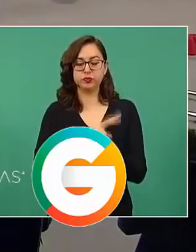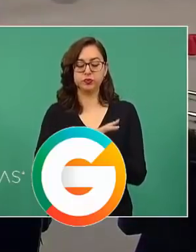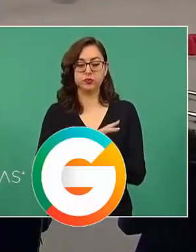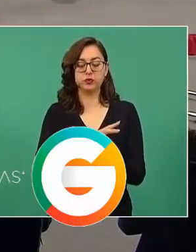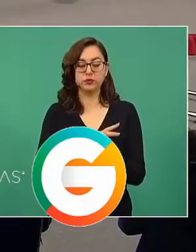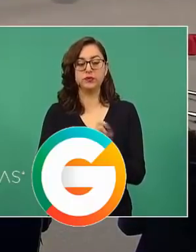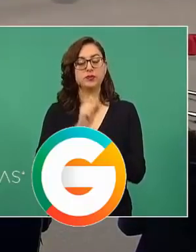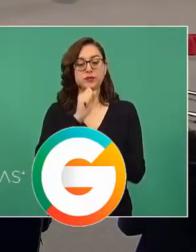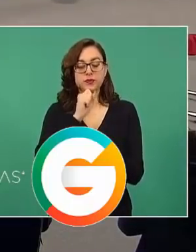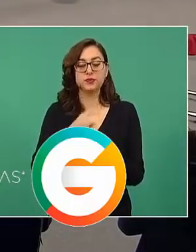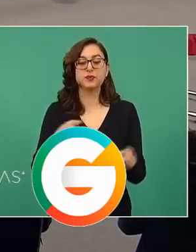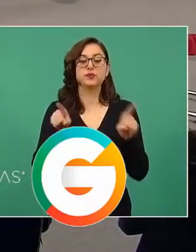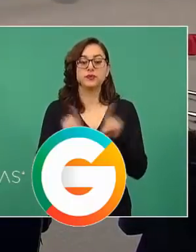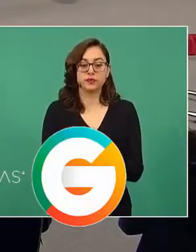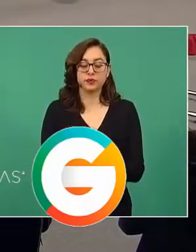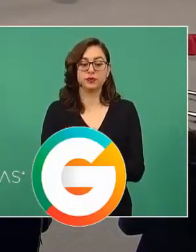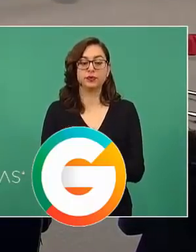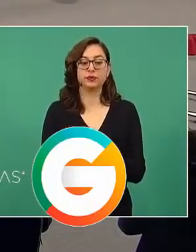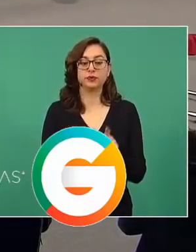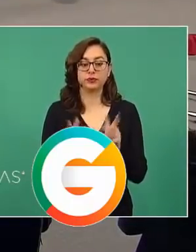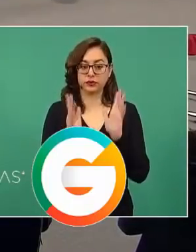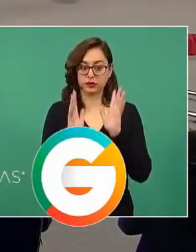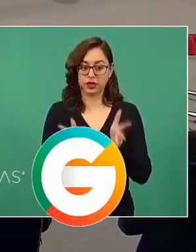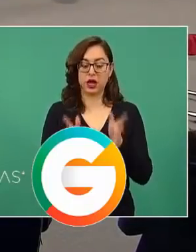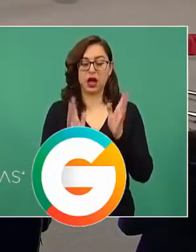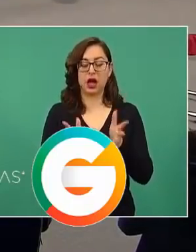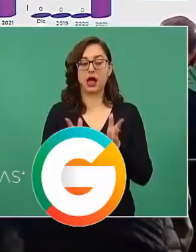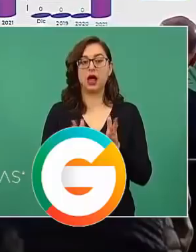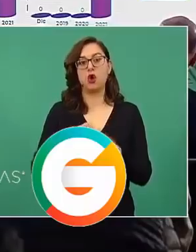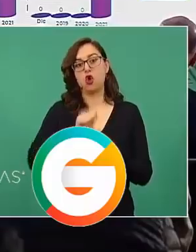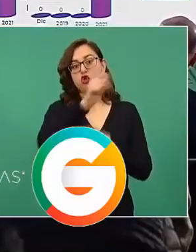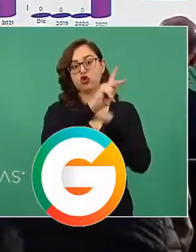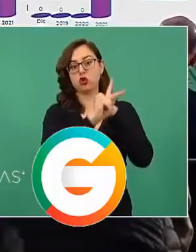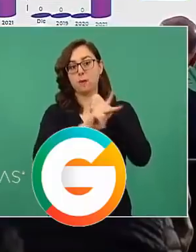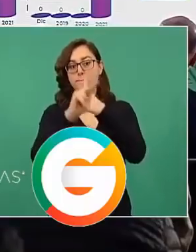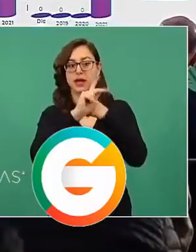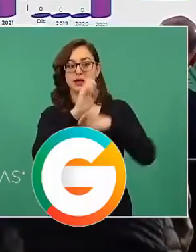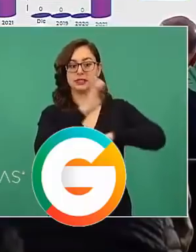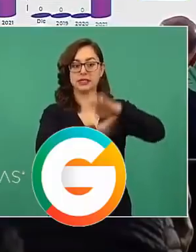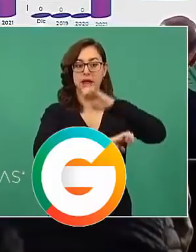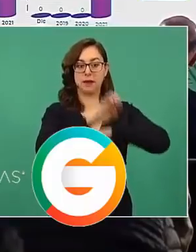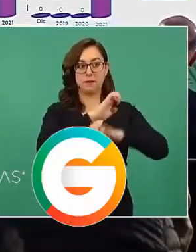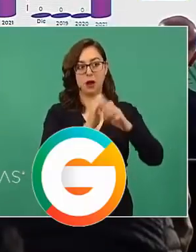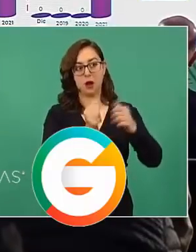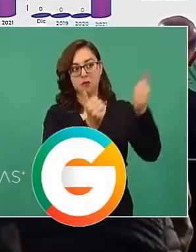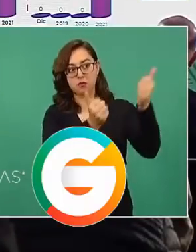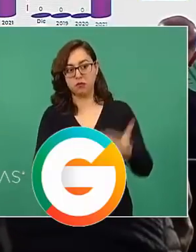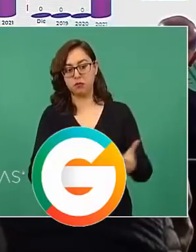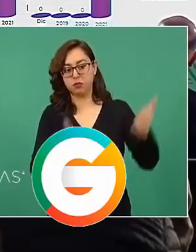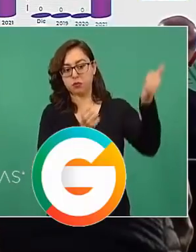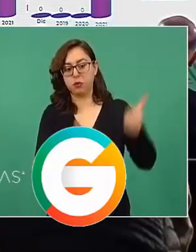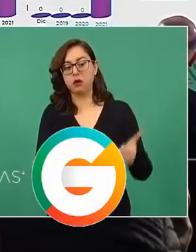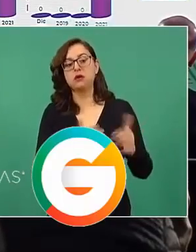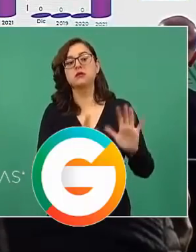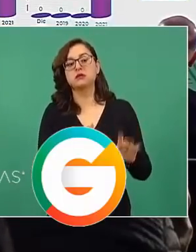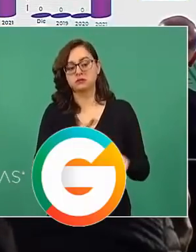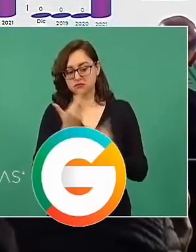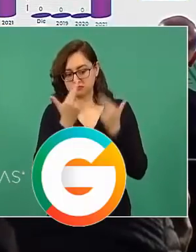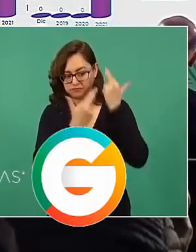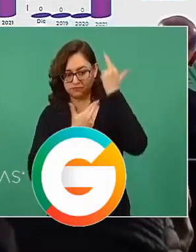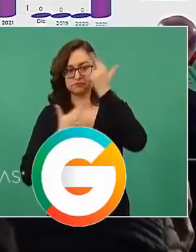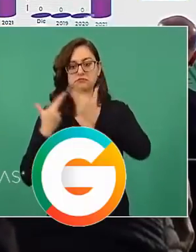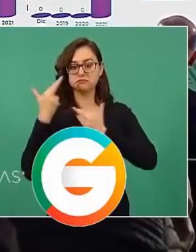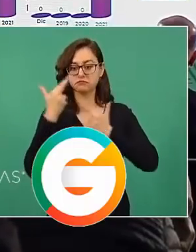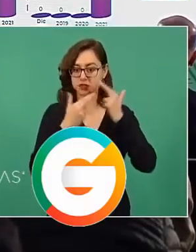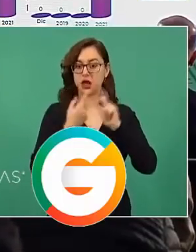la reactivación de la verificación de empresas importadoras y exportadoras de precursores químicos. A la fecha se